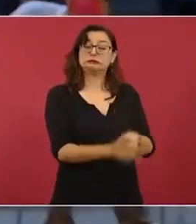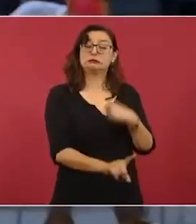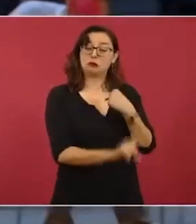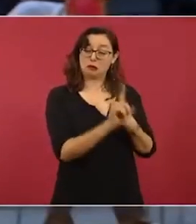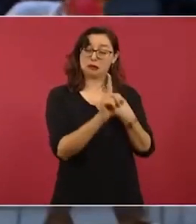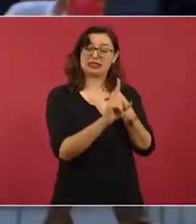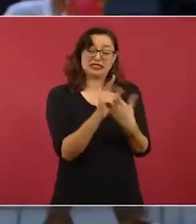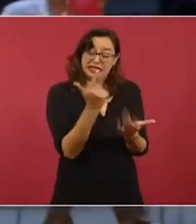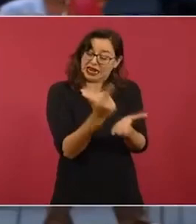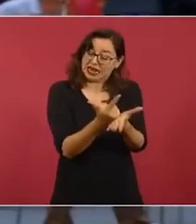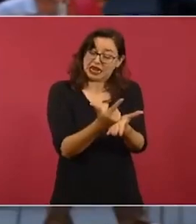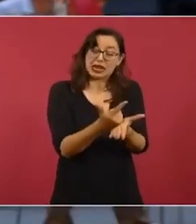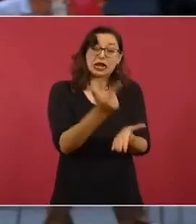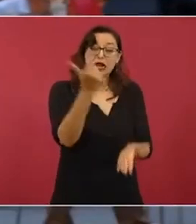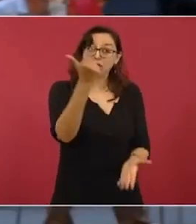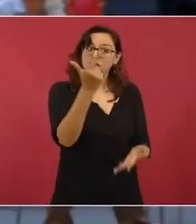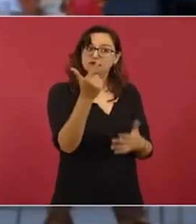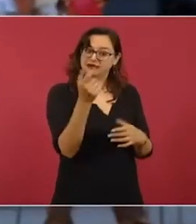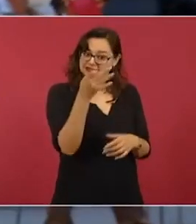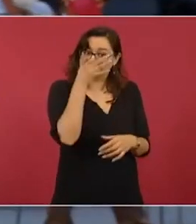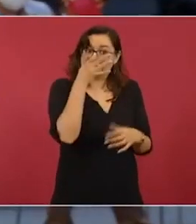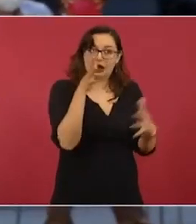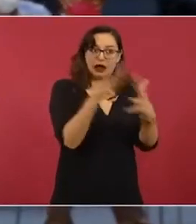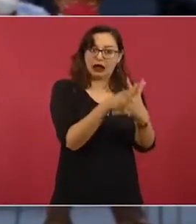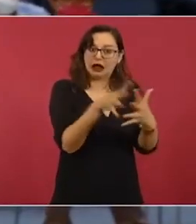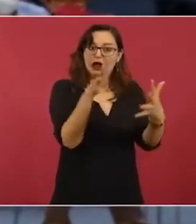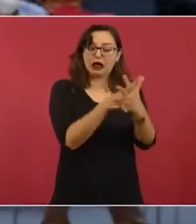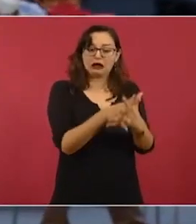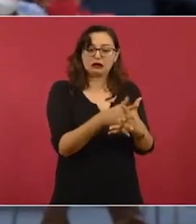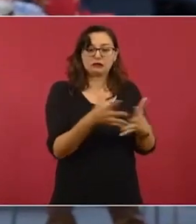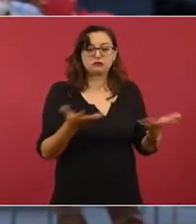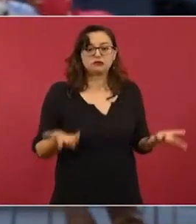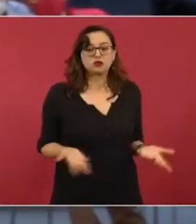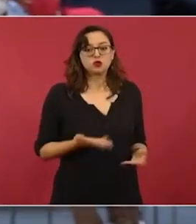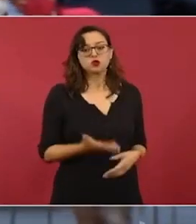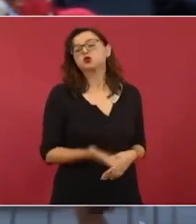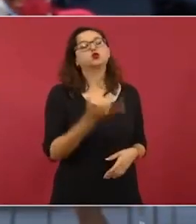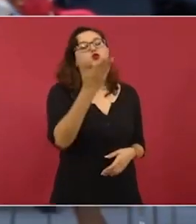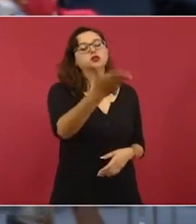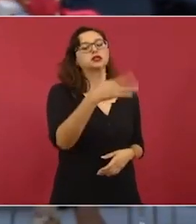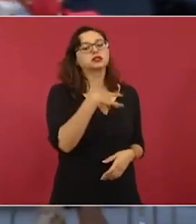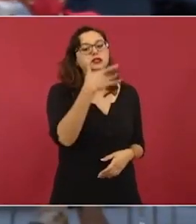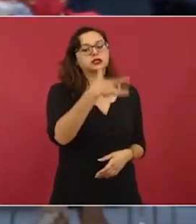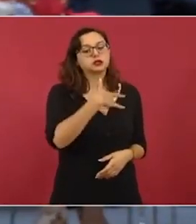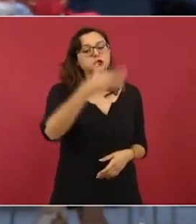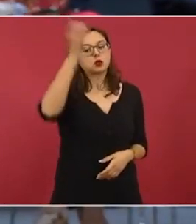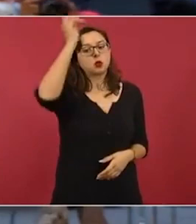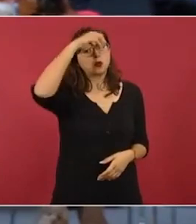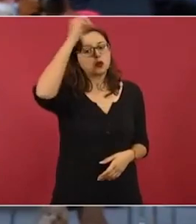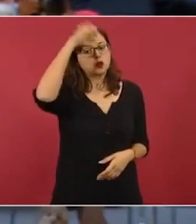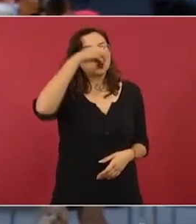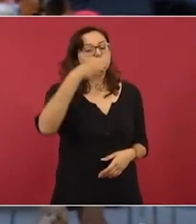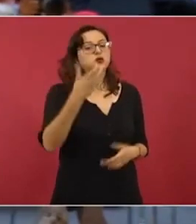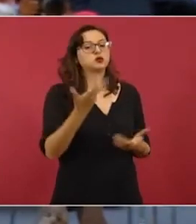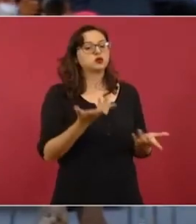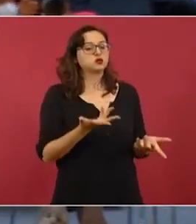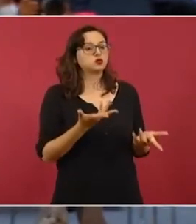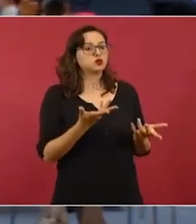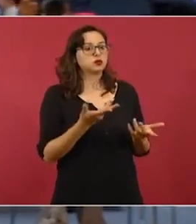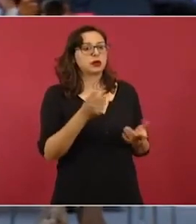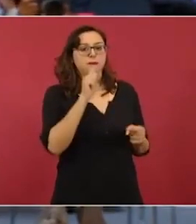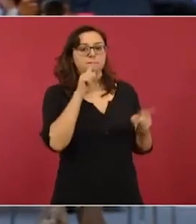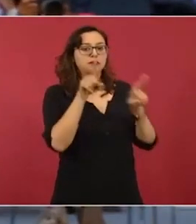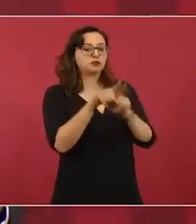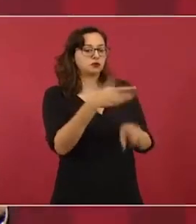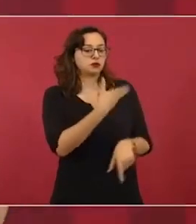extraordinariamente grave, presidente. Por eso quería preguntarle qué opinaba de la invasión, cuál es la postura y qué opina usted de eso. que